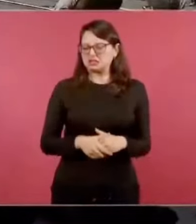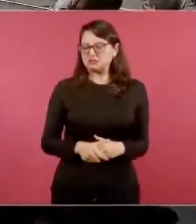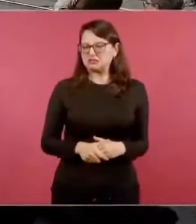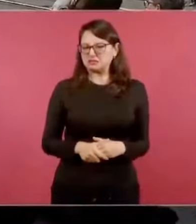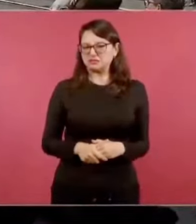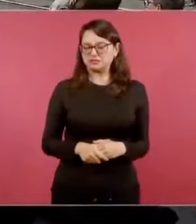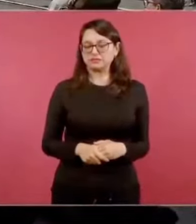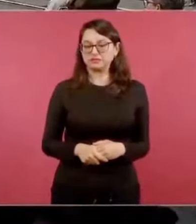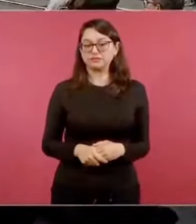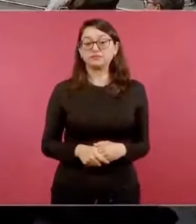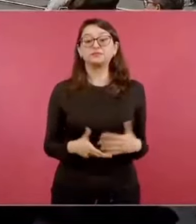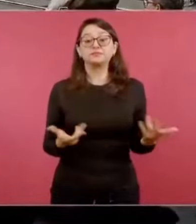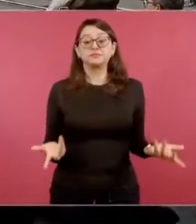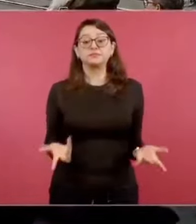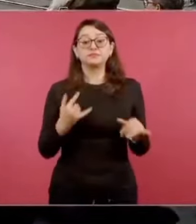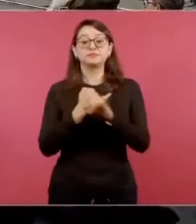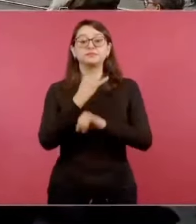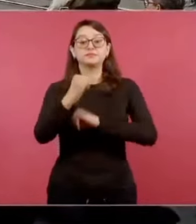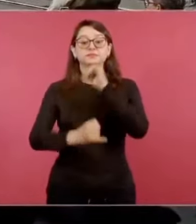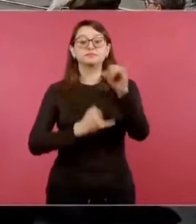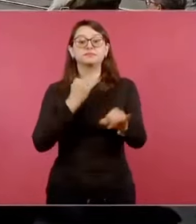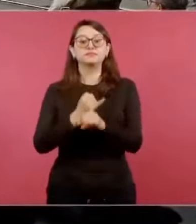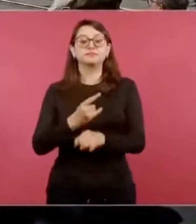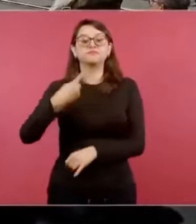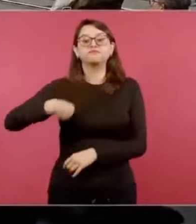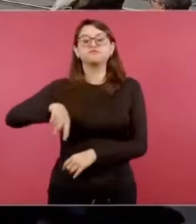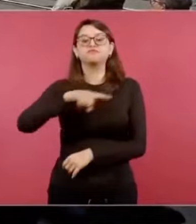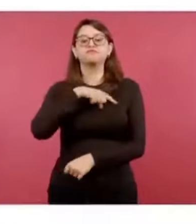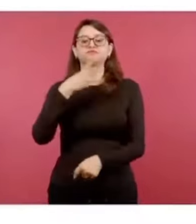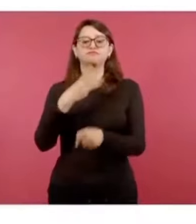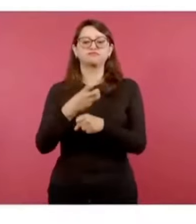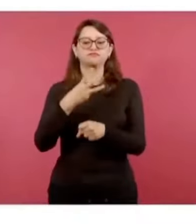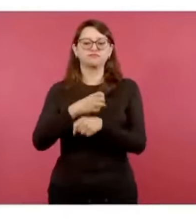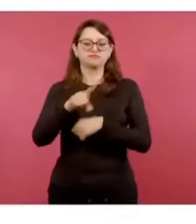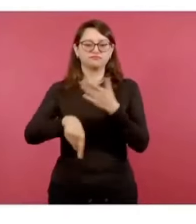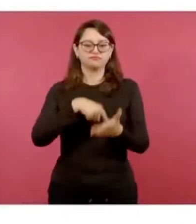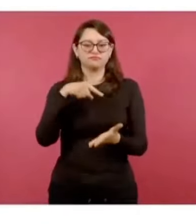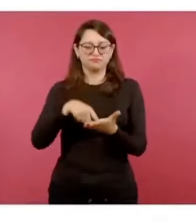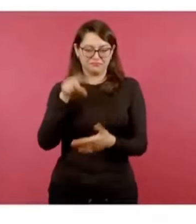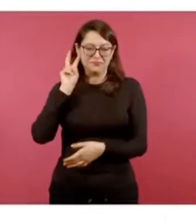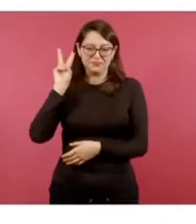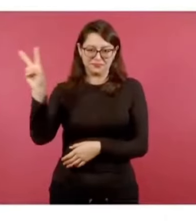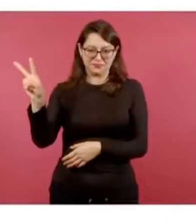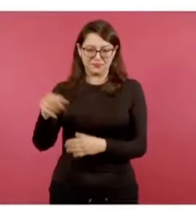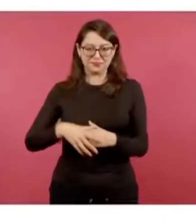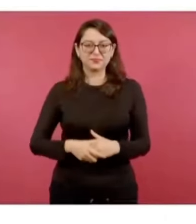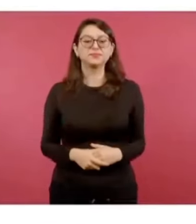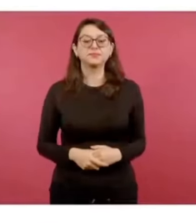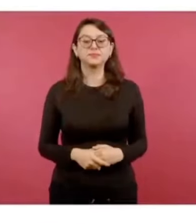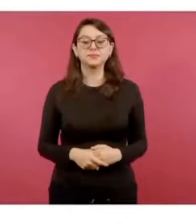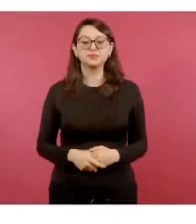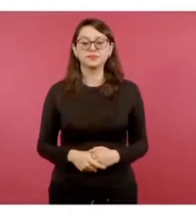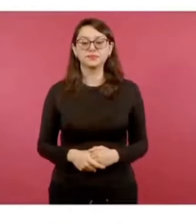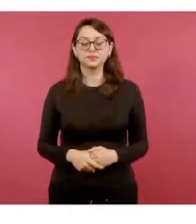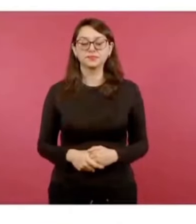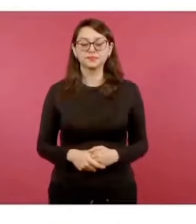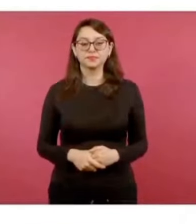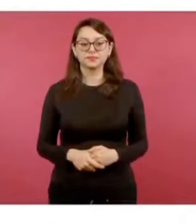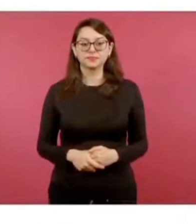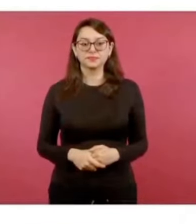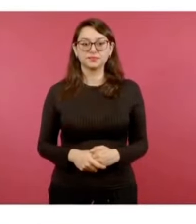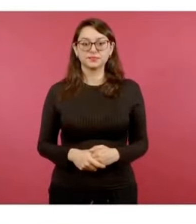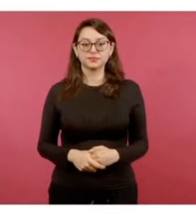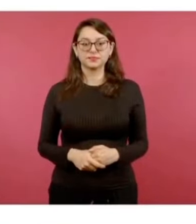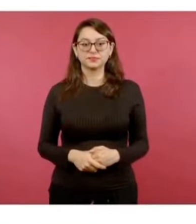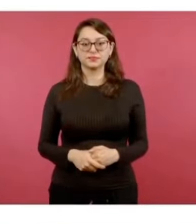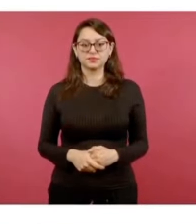Bien, estamos en tercero, por esto no creo que nos